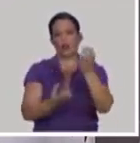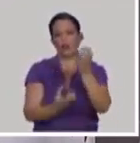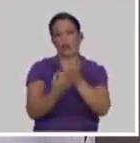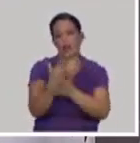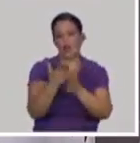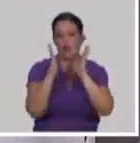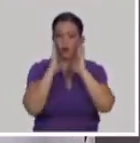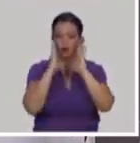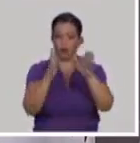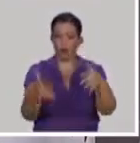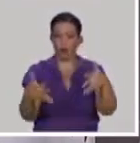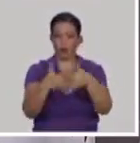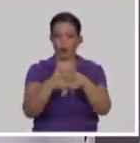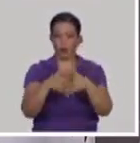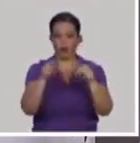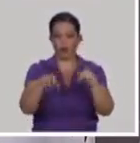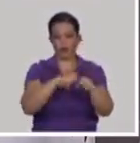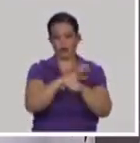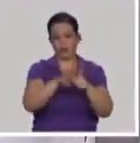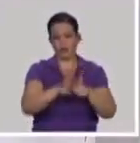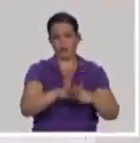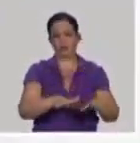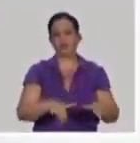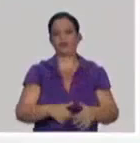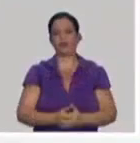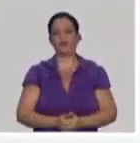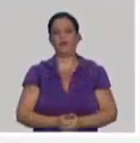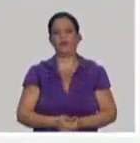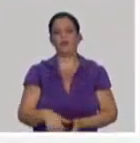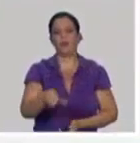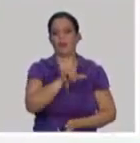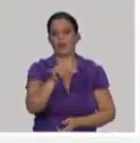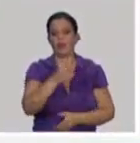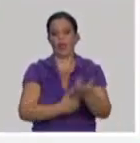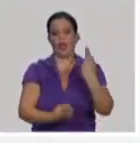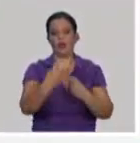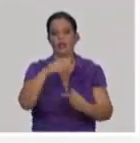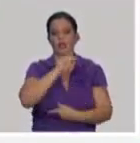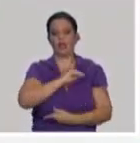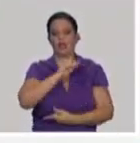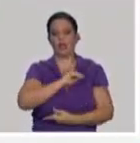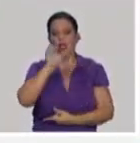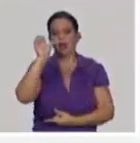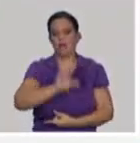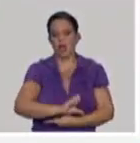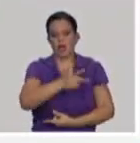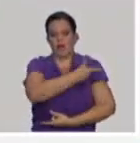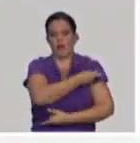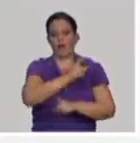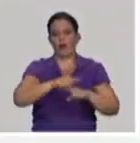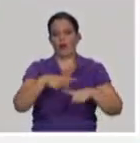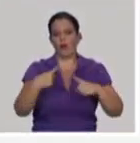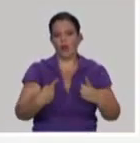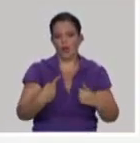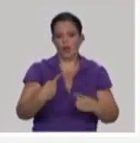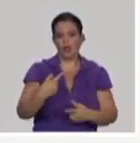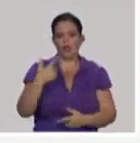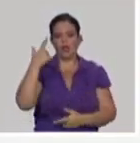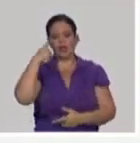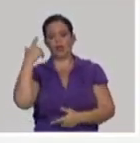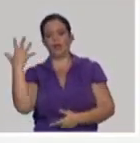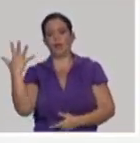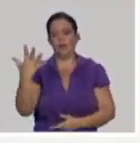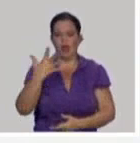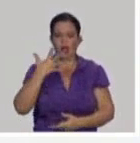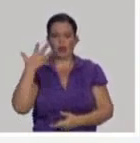relación con esta epidemia. También entonces, bueno, hay eventos adversos sistémicos como el malestar general es el más frecuente, la cefalea, pero no son significativos.